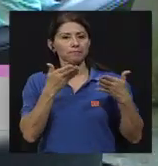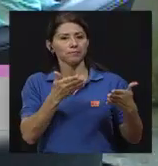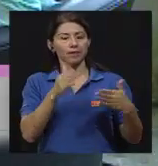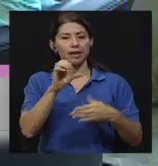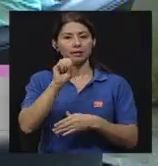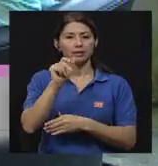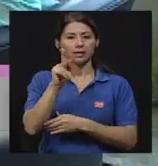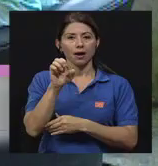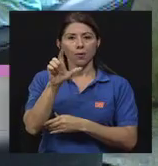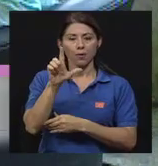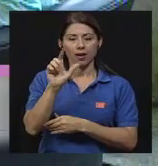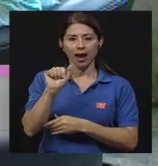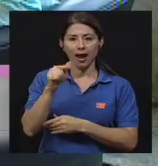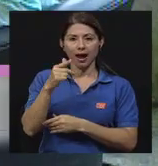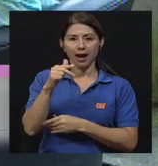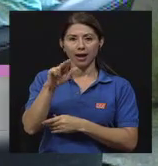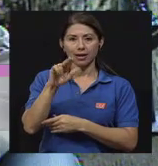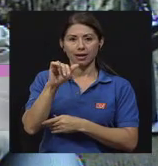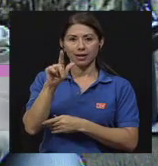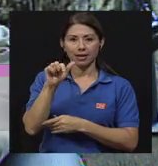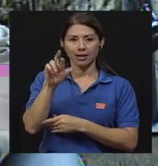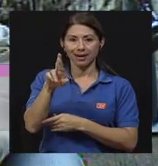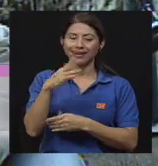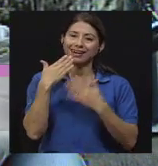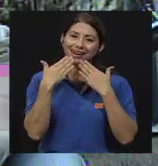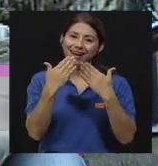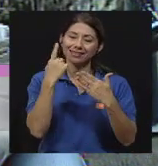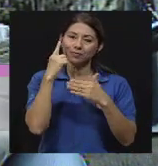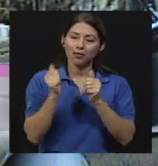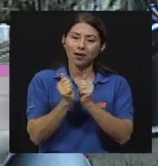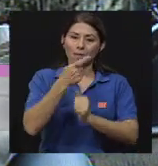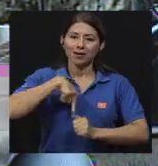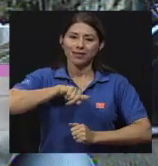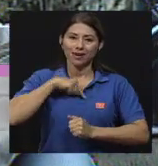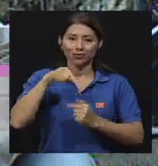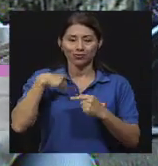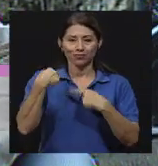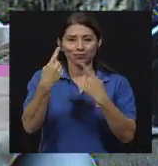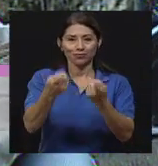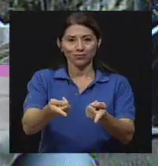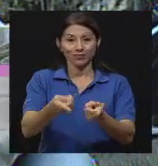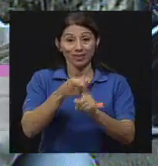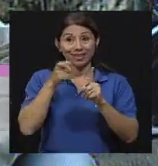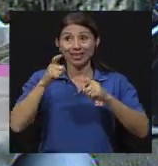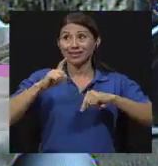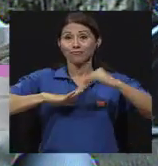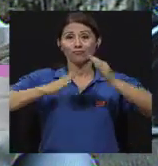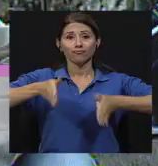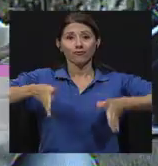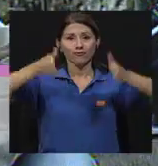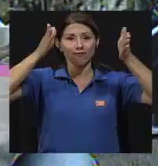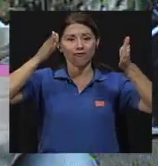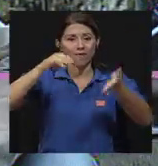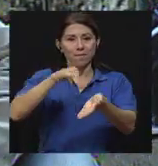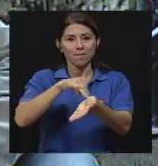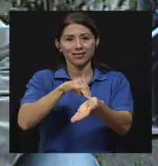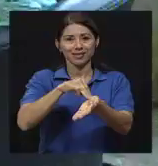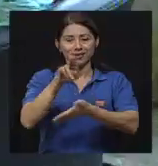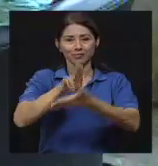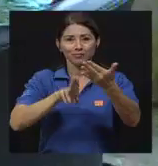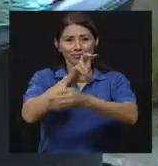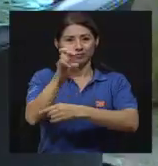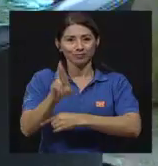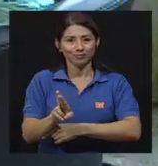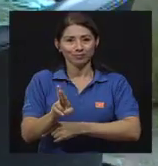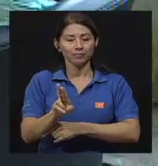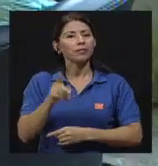Aguilar, muchísimas gracias por acompañarnos en estos próximos 30 minutos desde la Facultad de Medicina de la Universidad de Costa Rica. Y es que